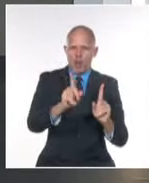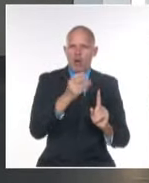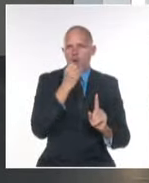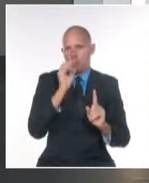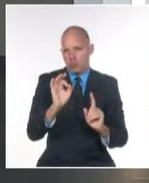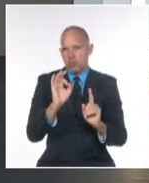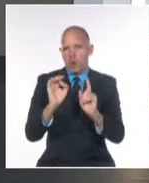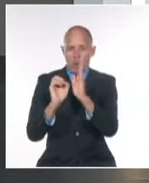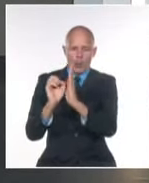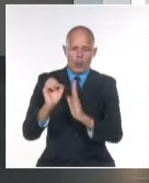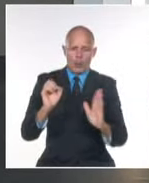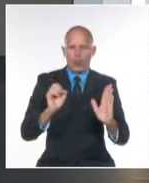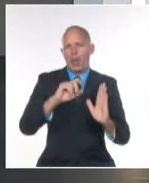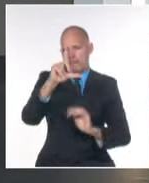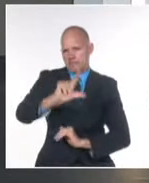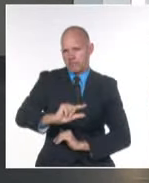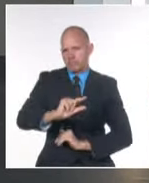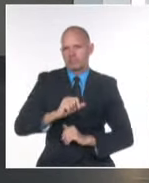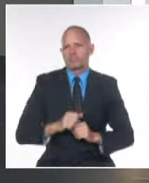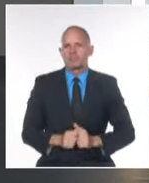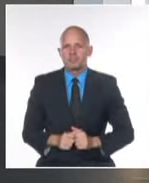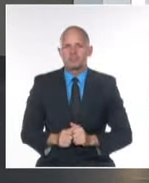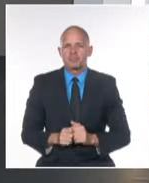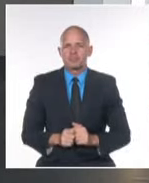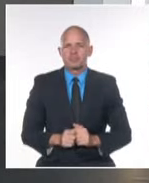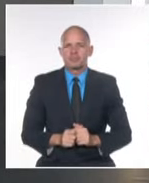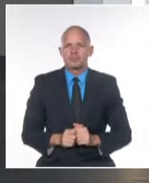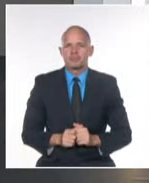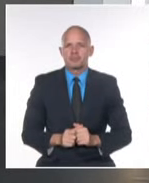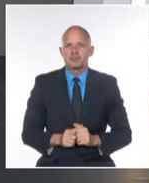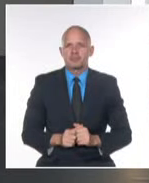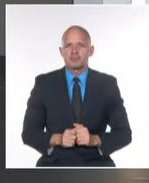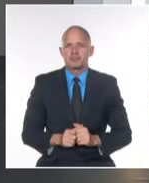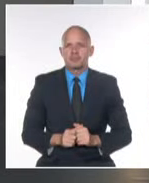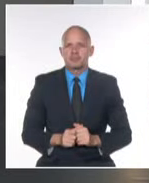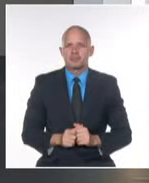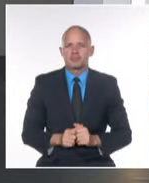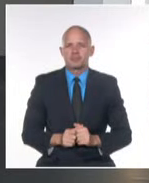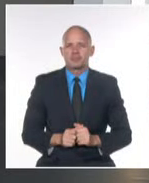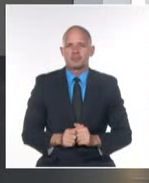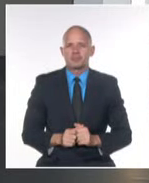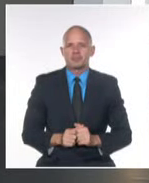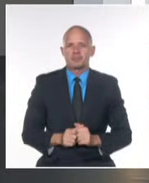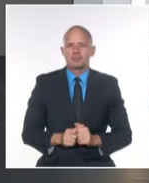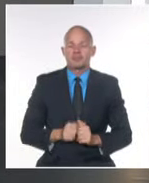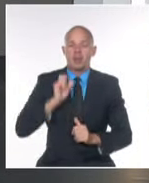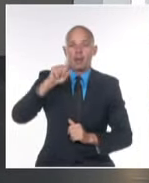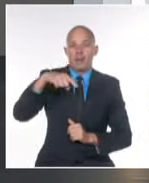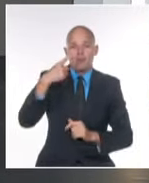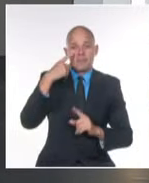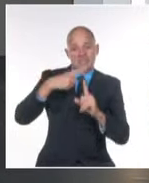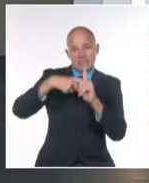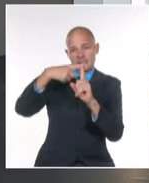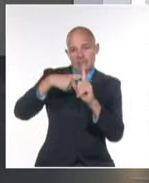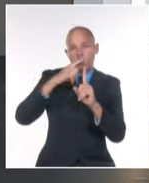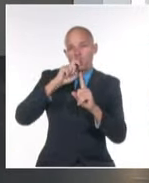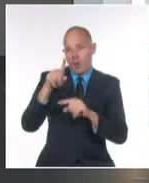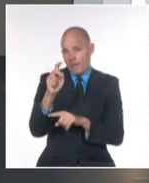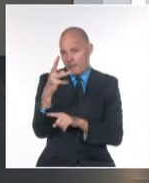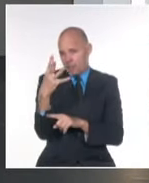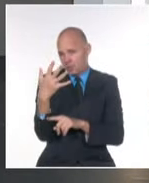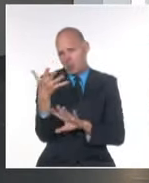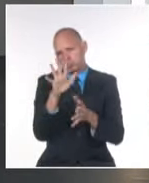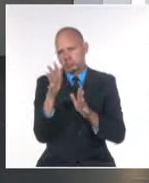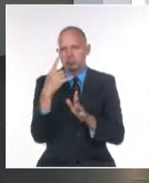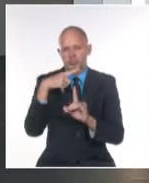aislados hacia la porción sur de nuestro territorio. Tendremos temperaturas mínimas en la madrugada que estarán